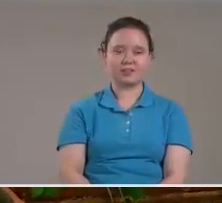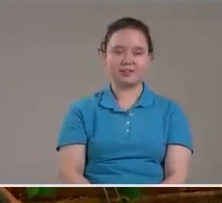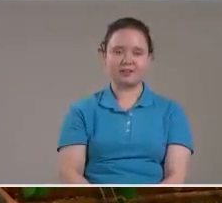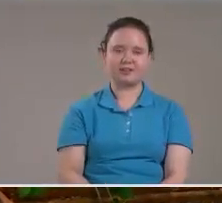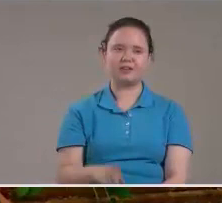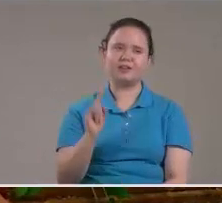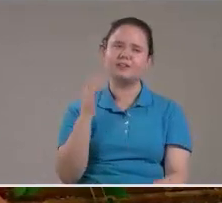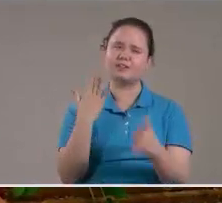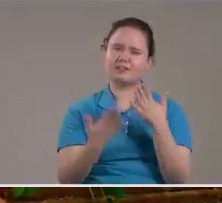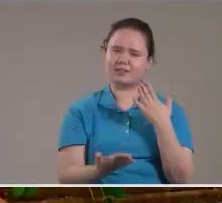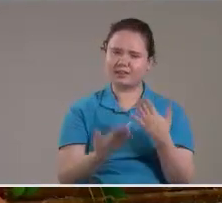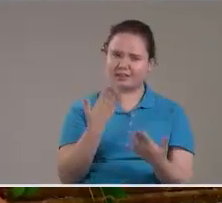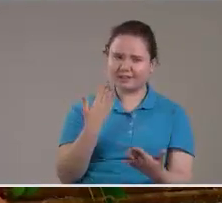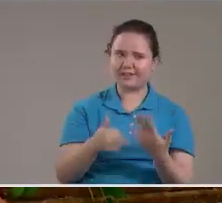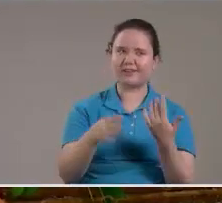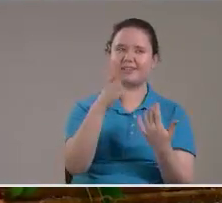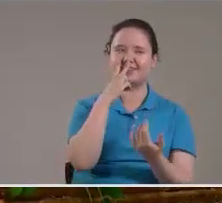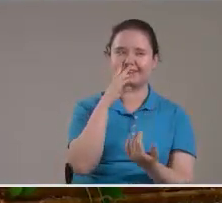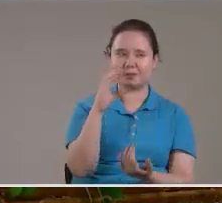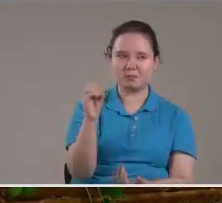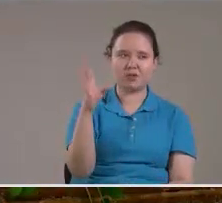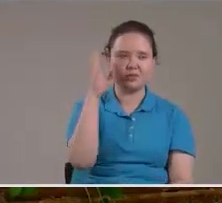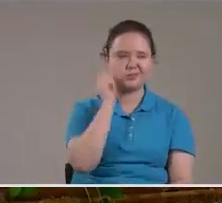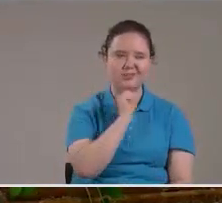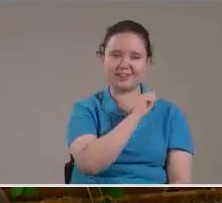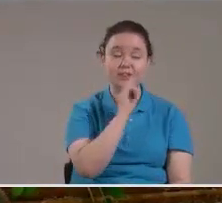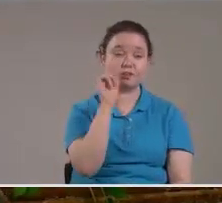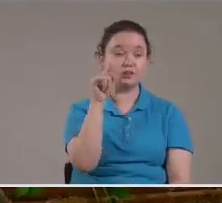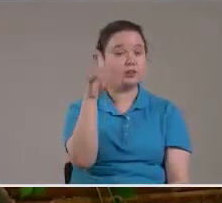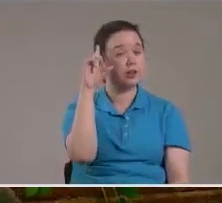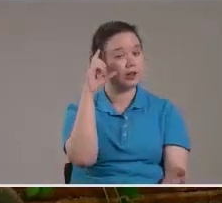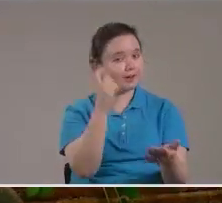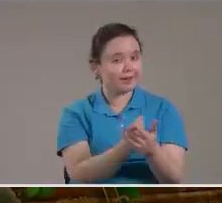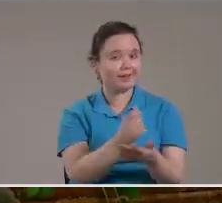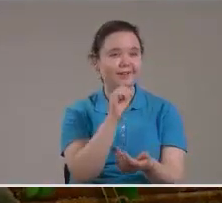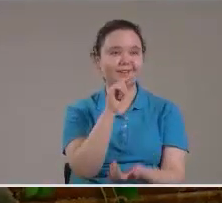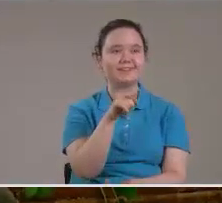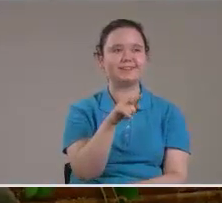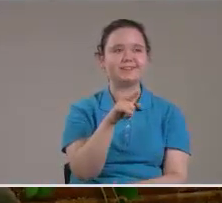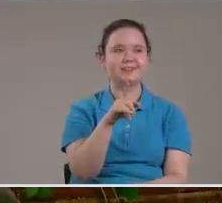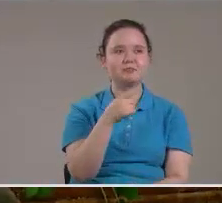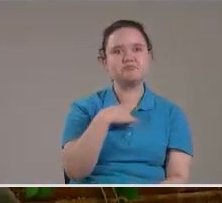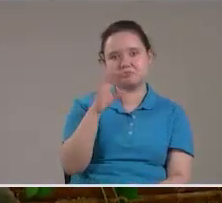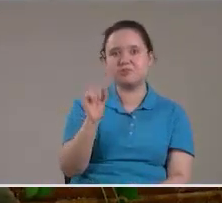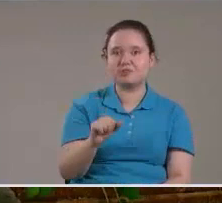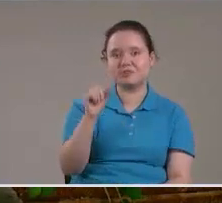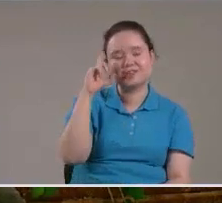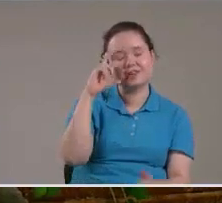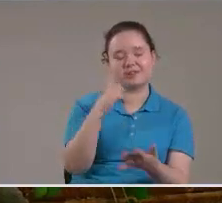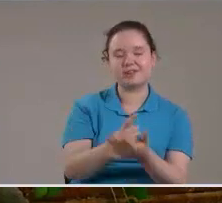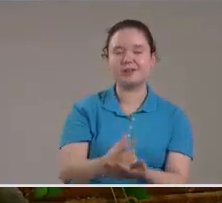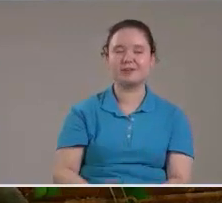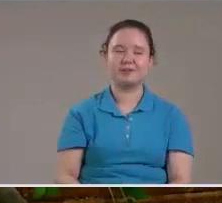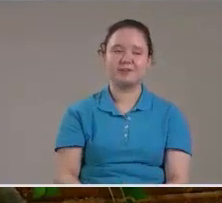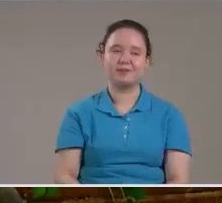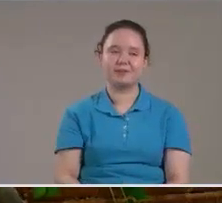¿Será que Hermano Sergio Será que usted Cree Eso hermano Hermano Yo si lo creo Pero